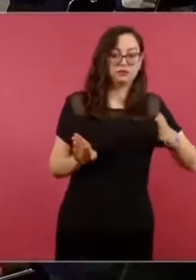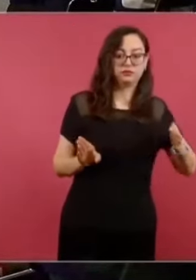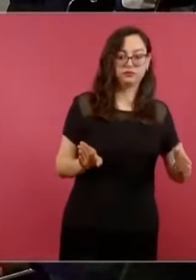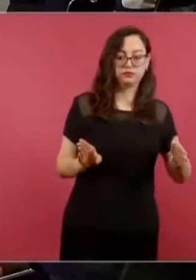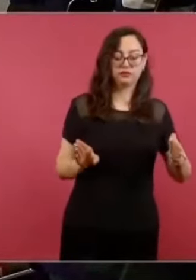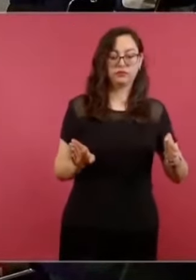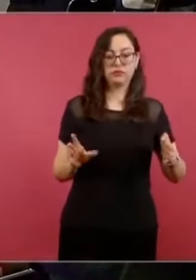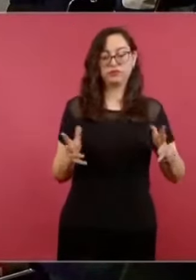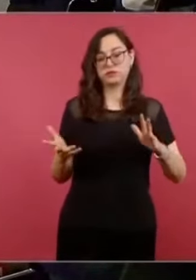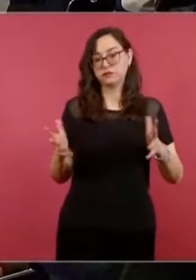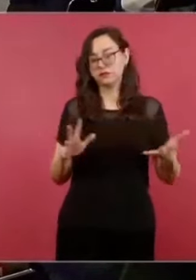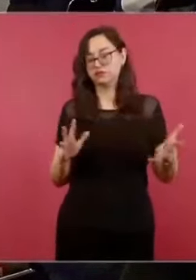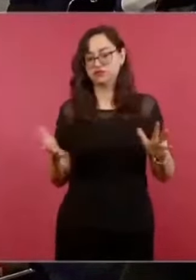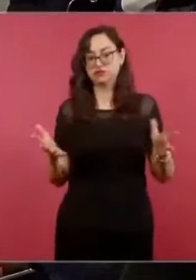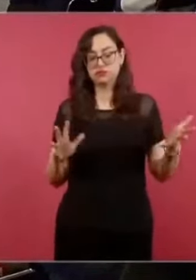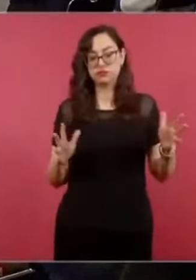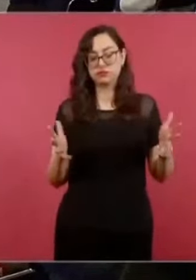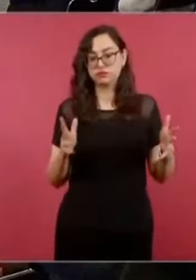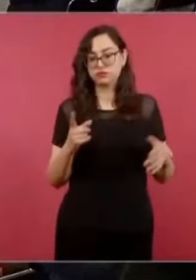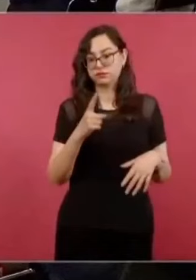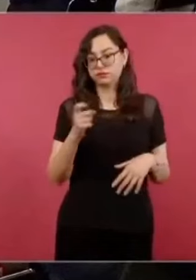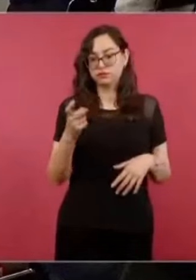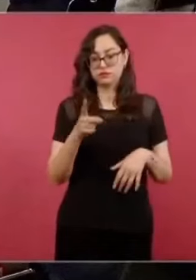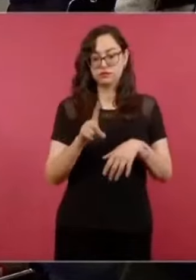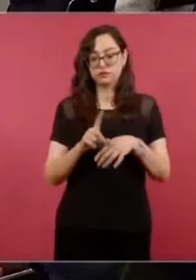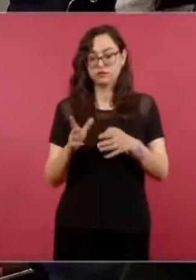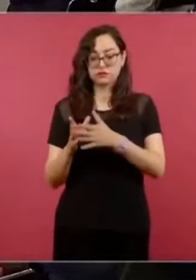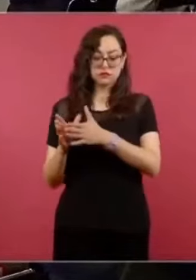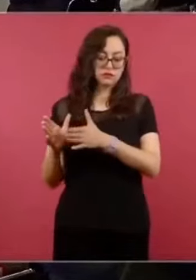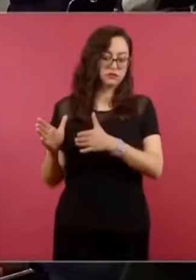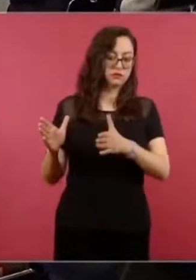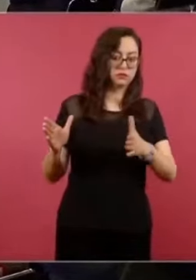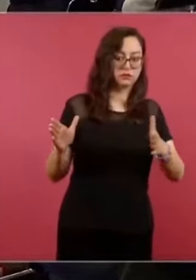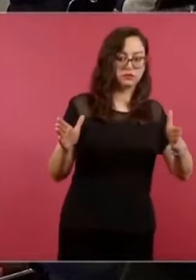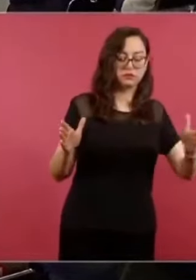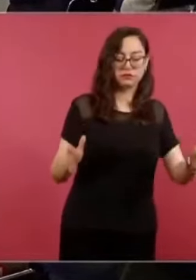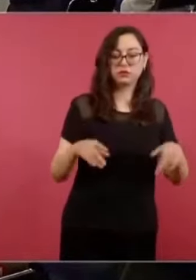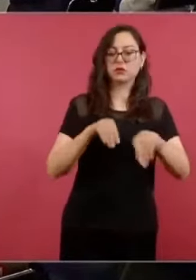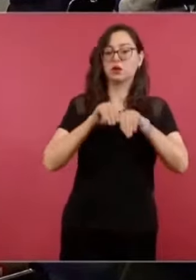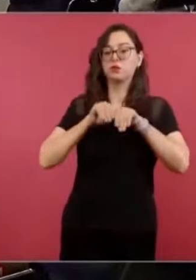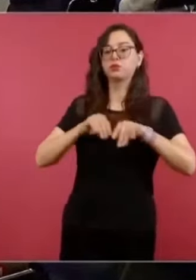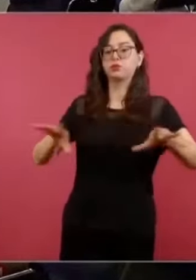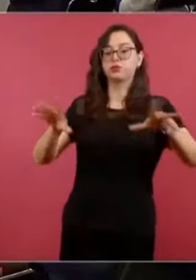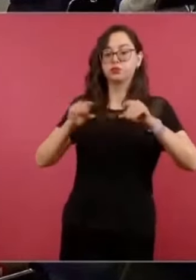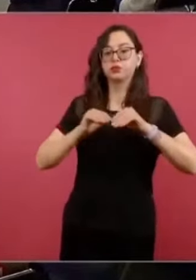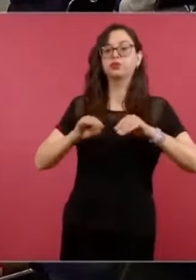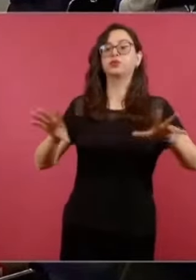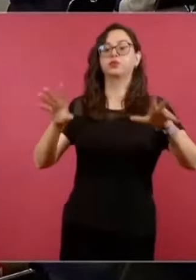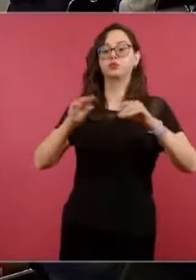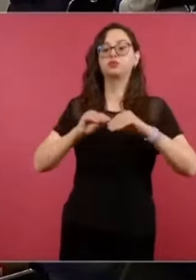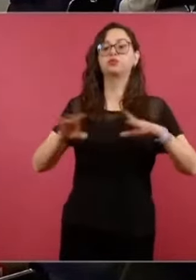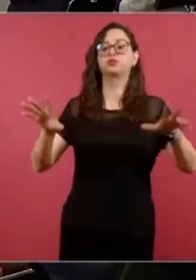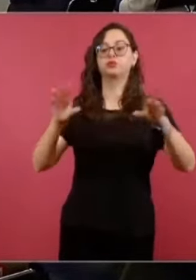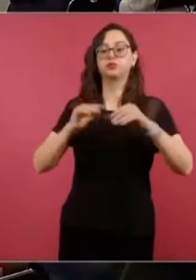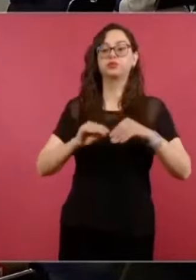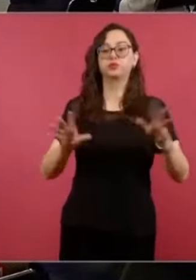más o menos contra 20. ¿Cómo me llevaba?